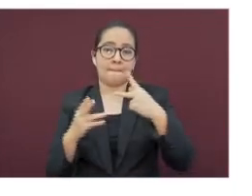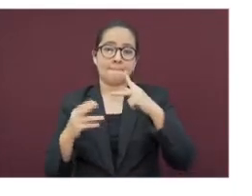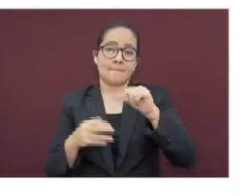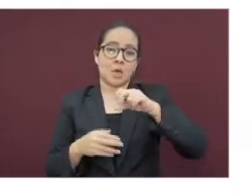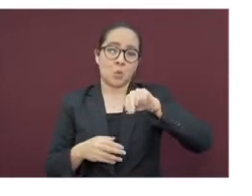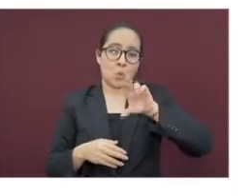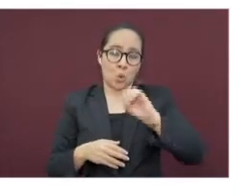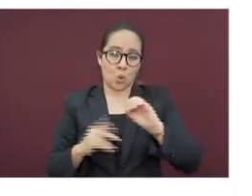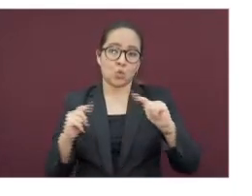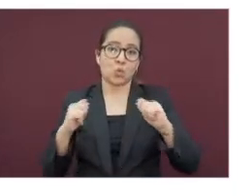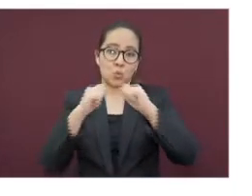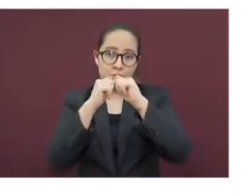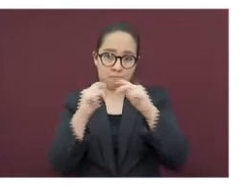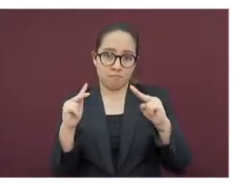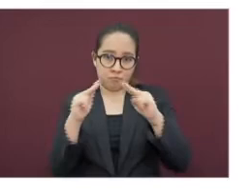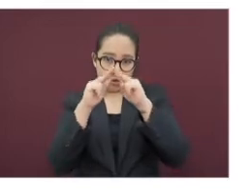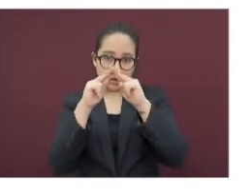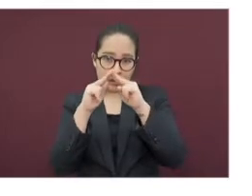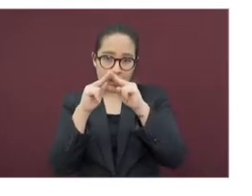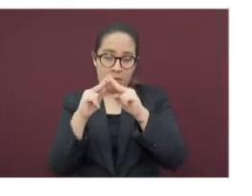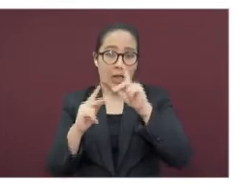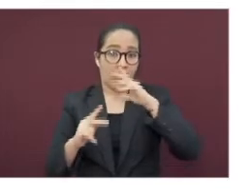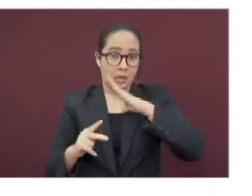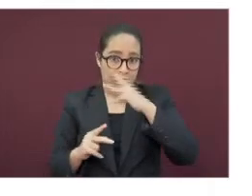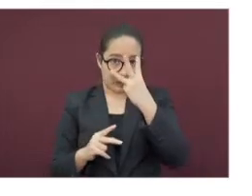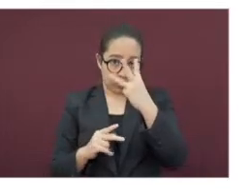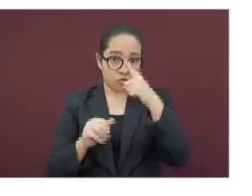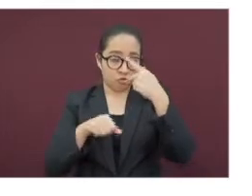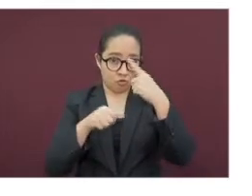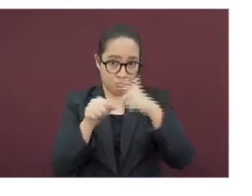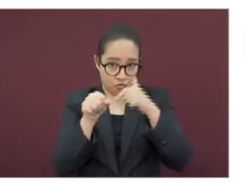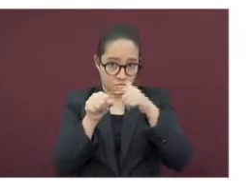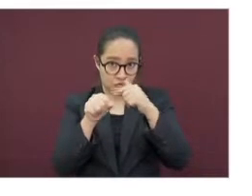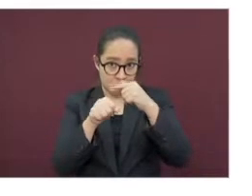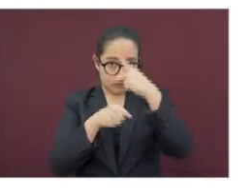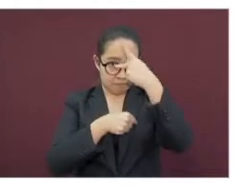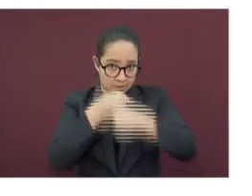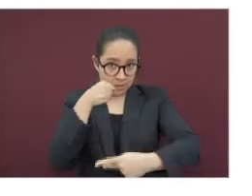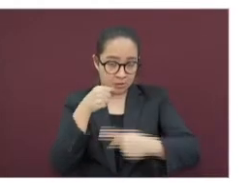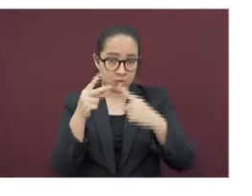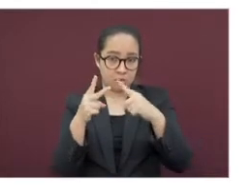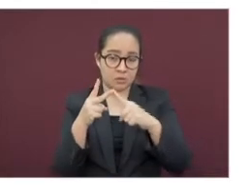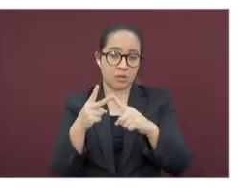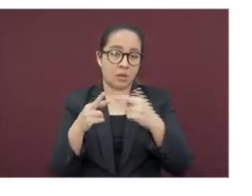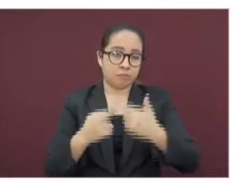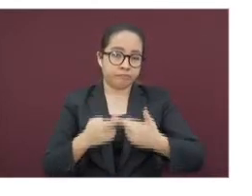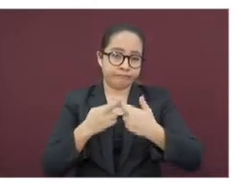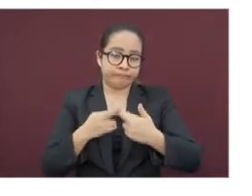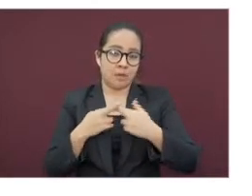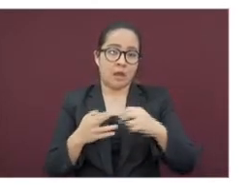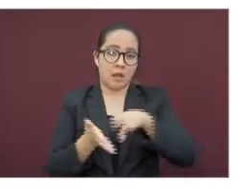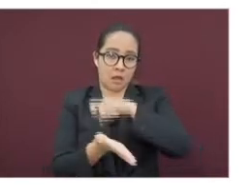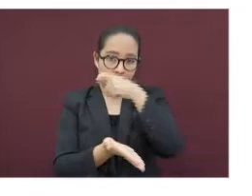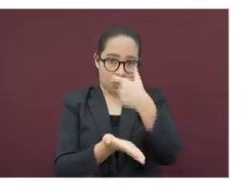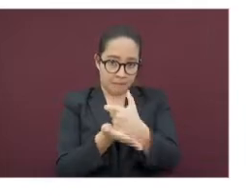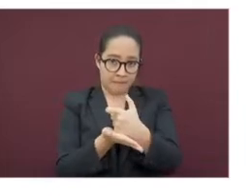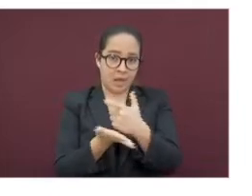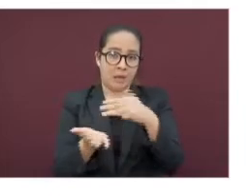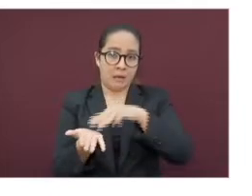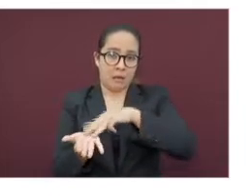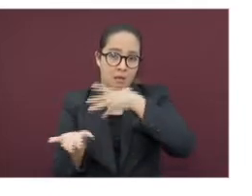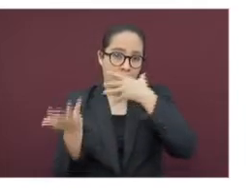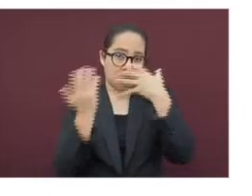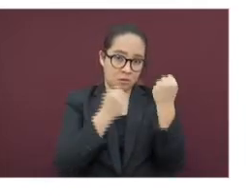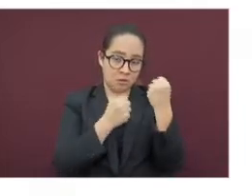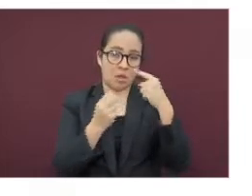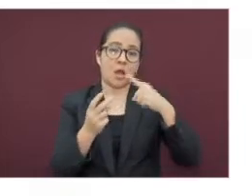hay ya tres colores de riesgo. En el resto de las regiones, Jalapa, Martínez de la Torre, Córdoba,